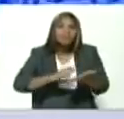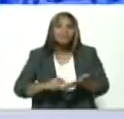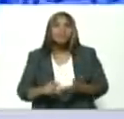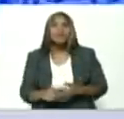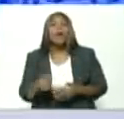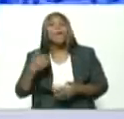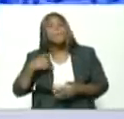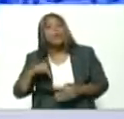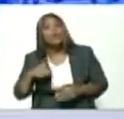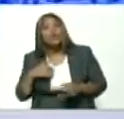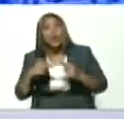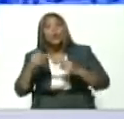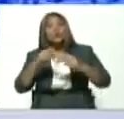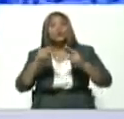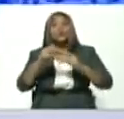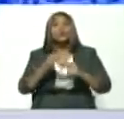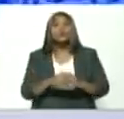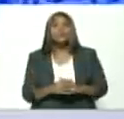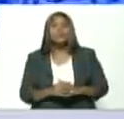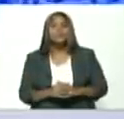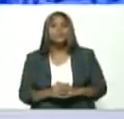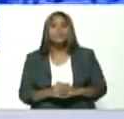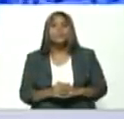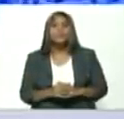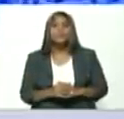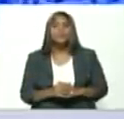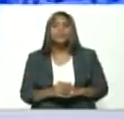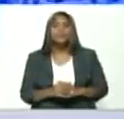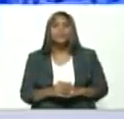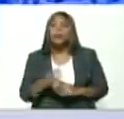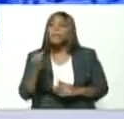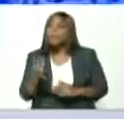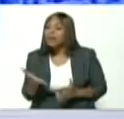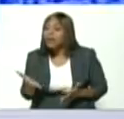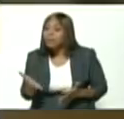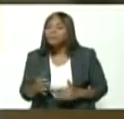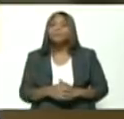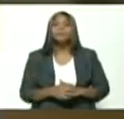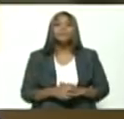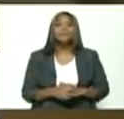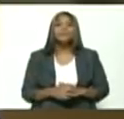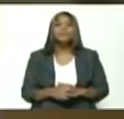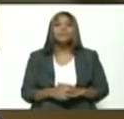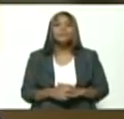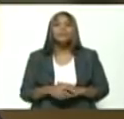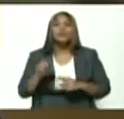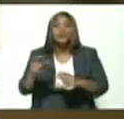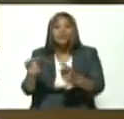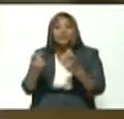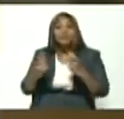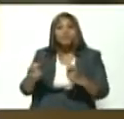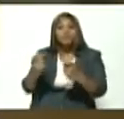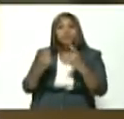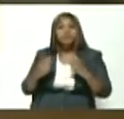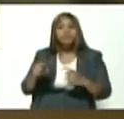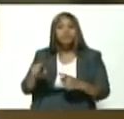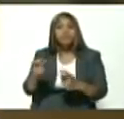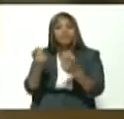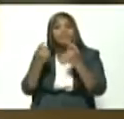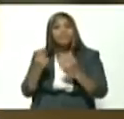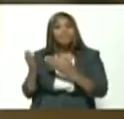marxistas y maoístas ¿verdad Jesús Martínez? como tú me enseñaste Jesús Martínez